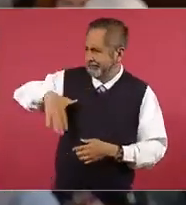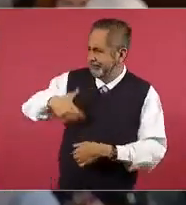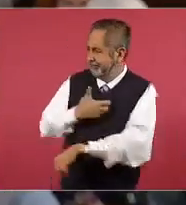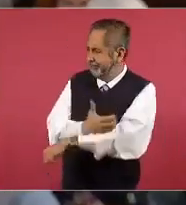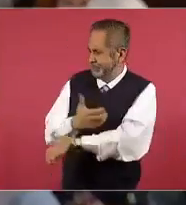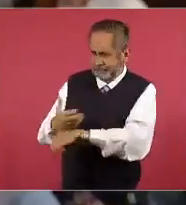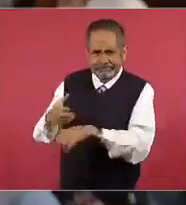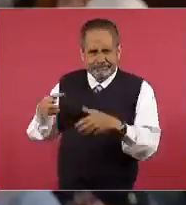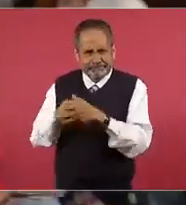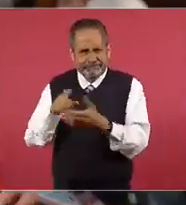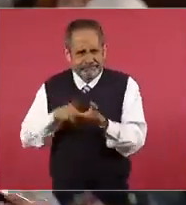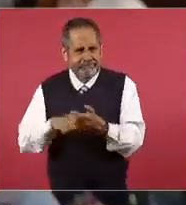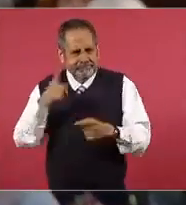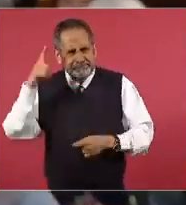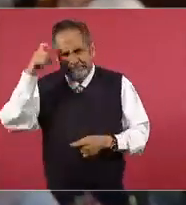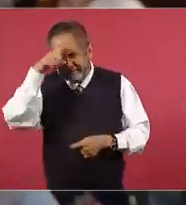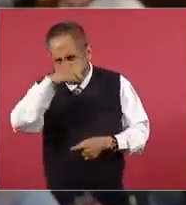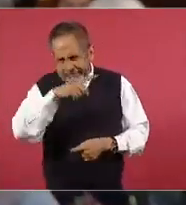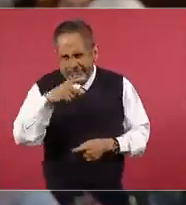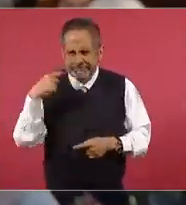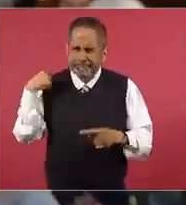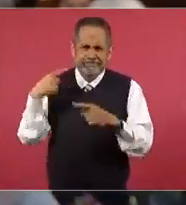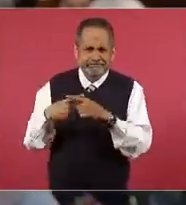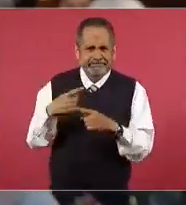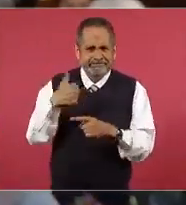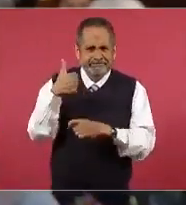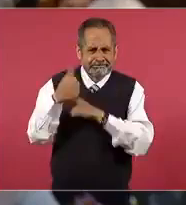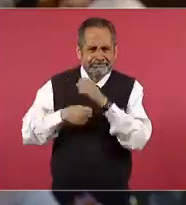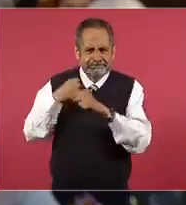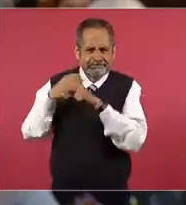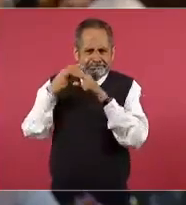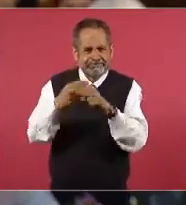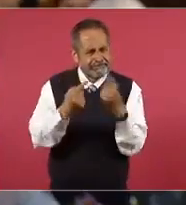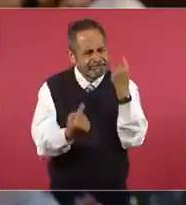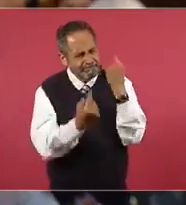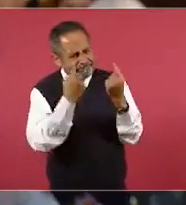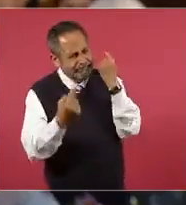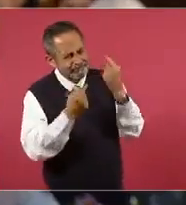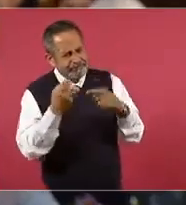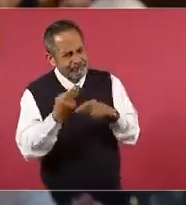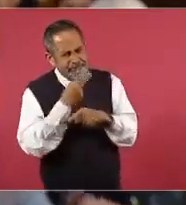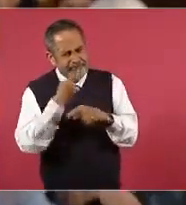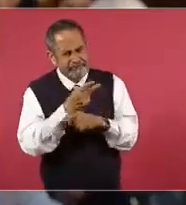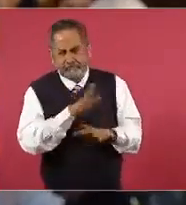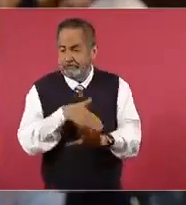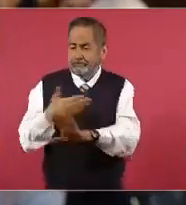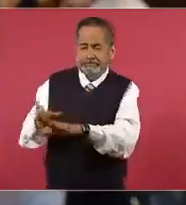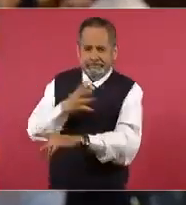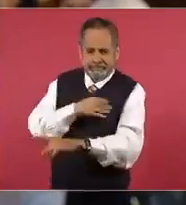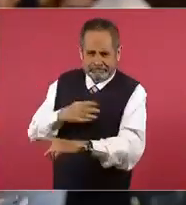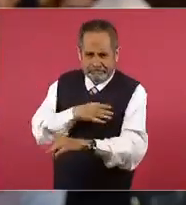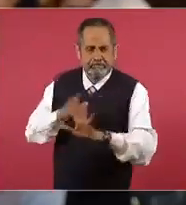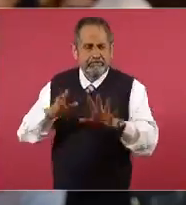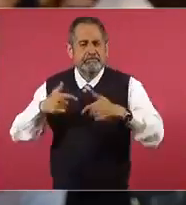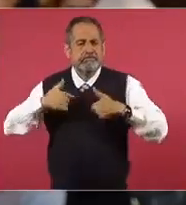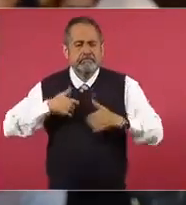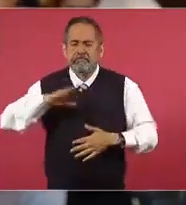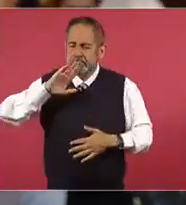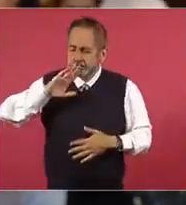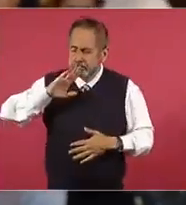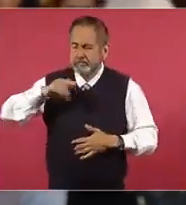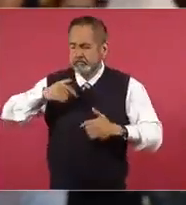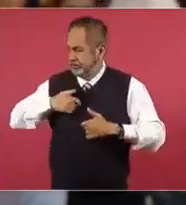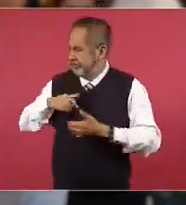compañero que fue difícil sobrellevar estos ataques contra su hijo, pero como mamá, como